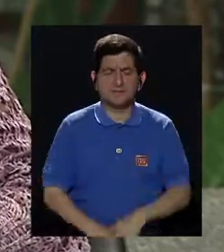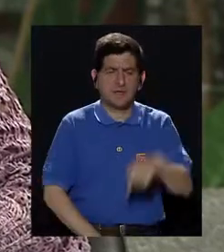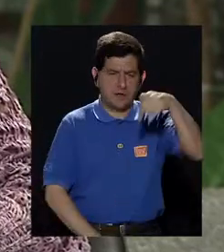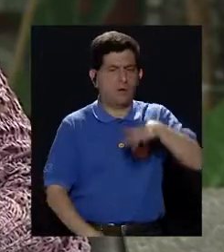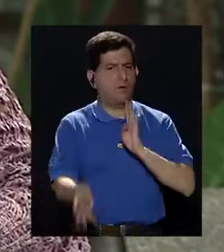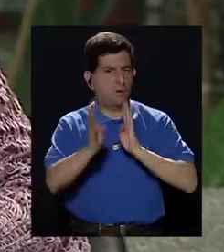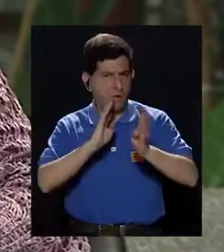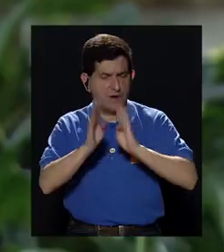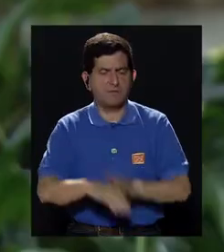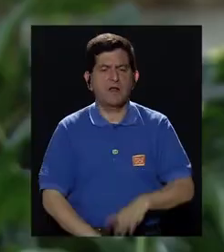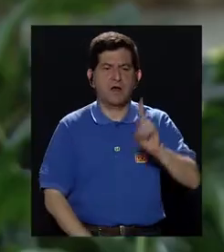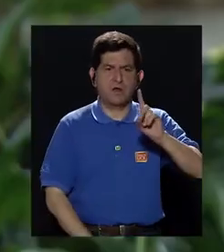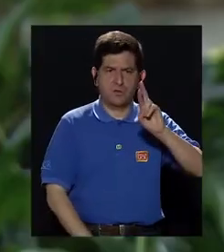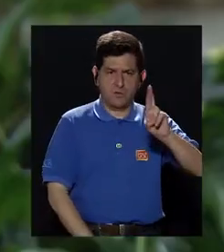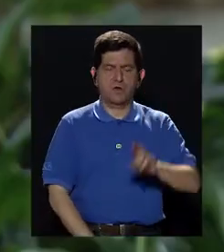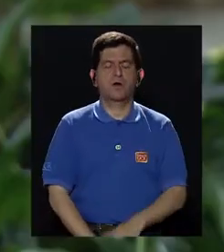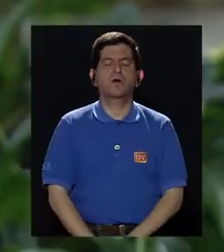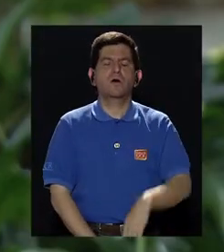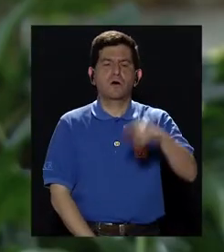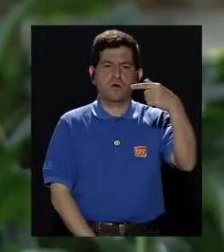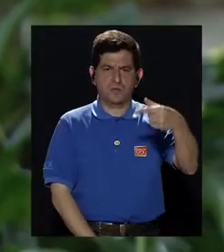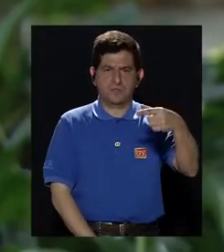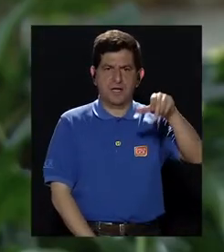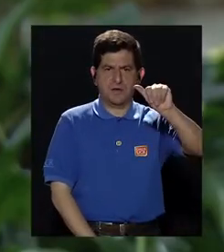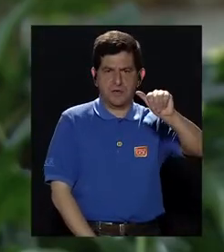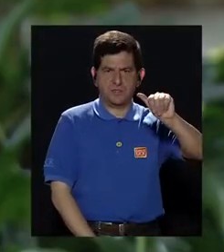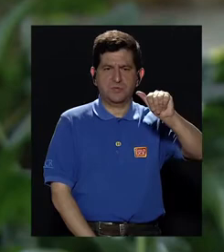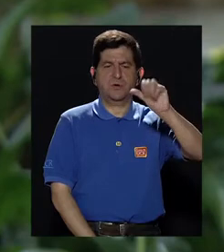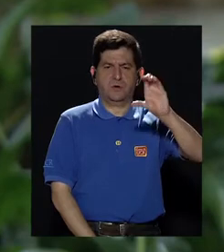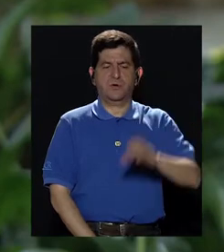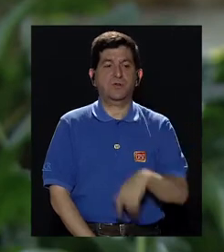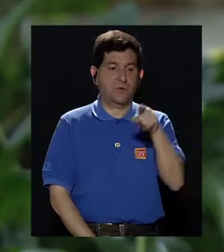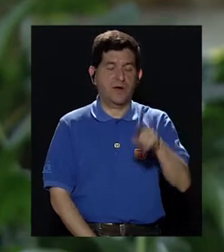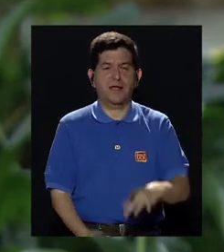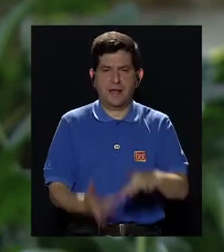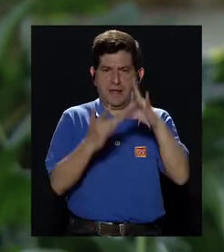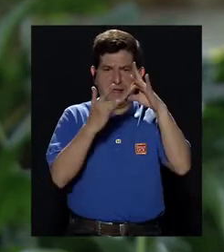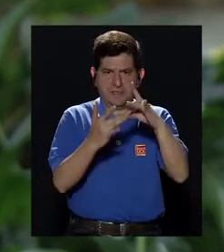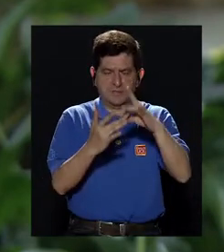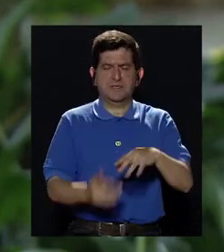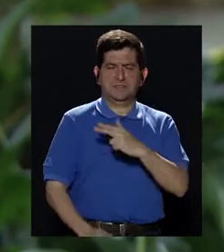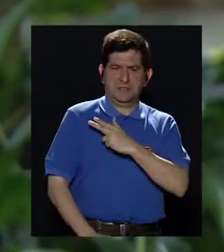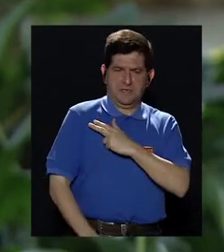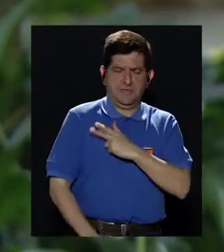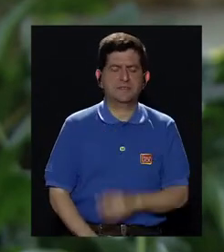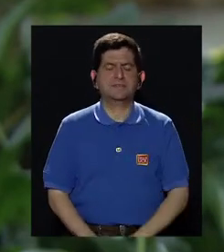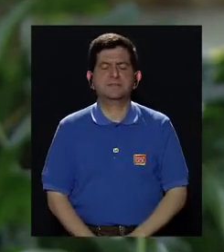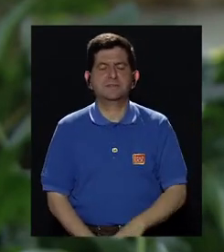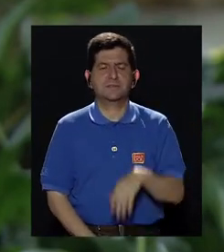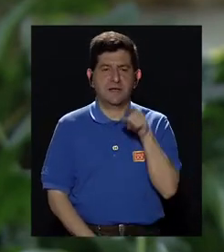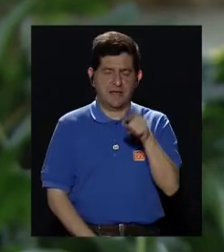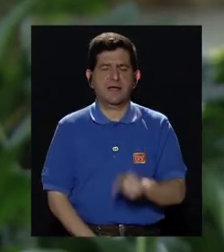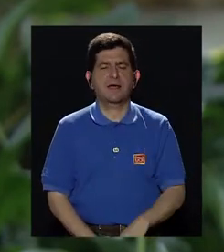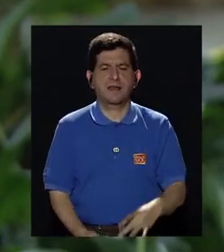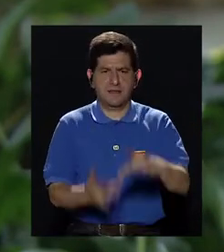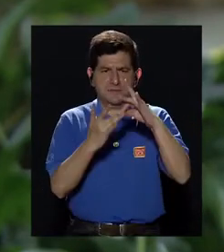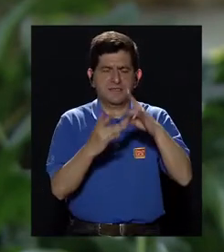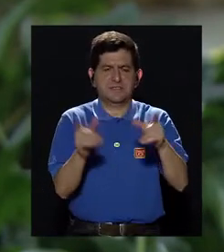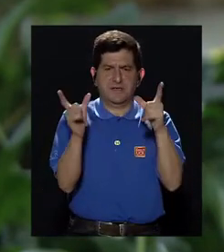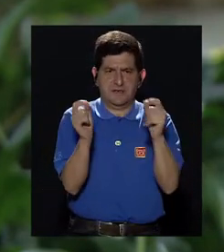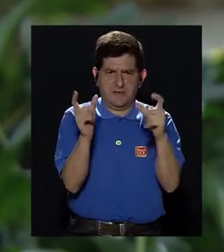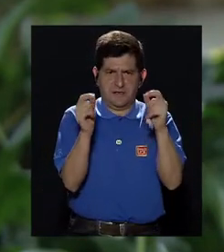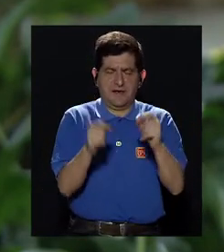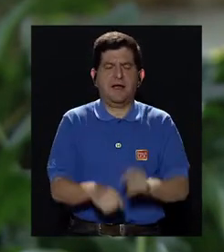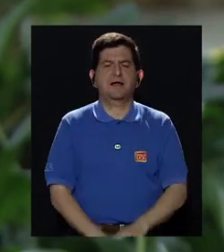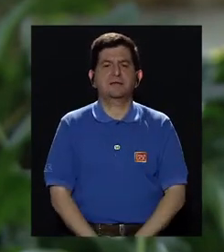nos acompaña el día de hoy el doctor Gonzalo Azúa Córdoba, él es urólogo, especialista en cáncer de próstata y director ejecutivo